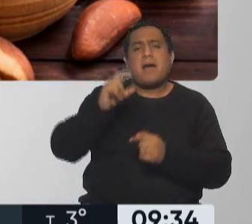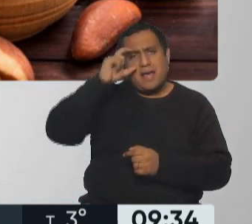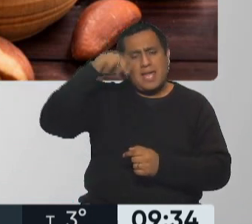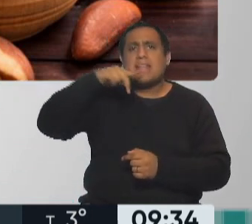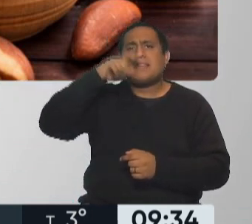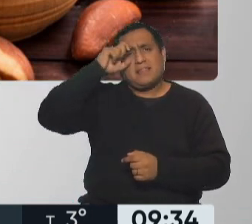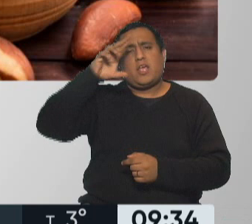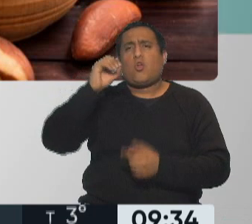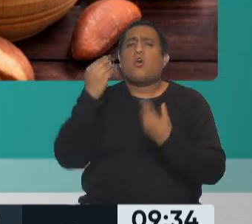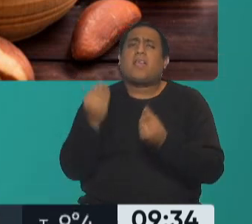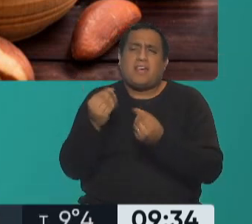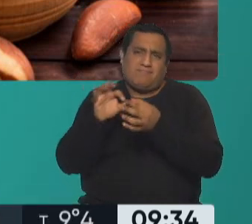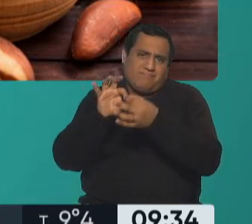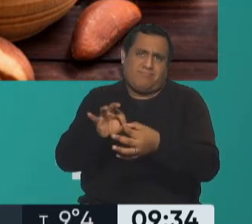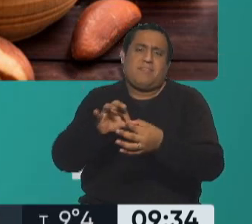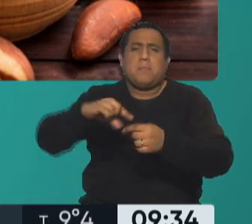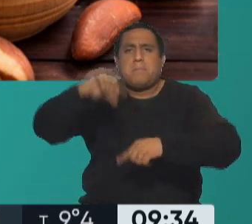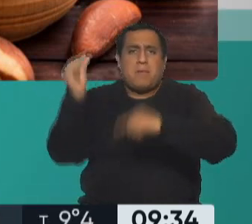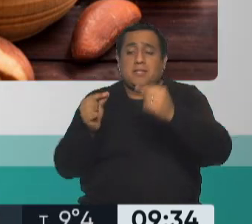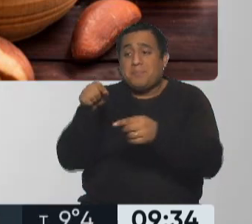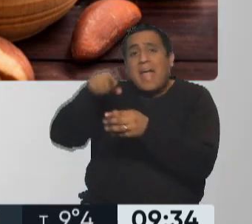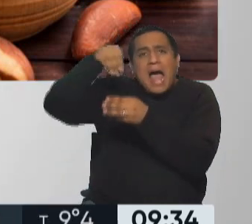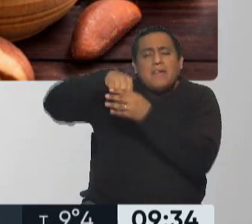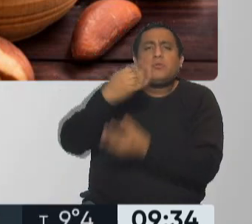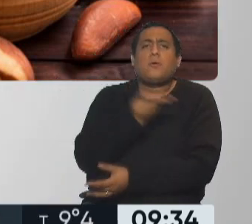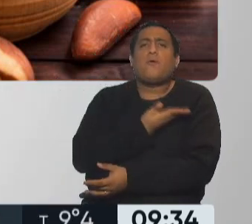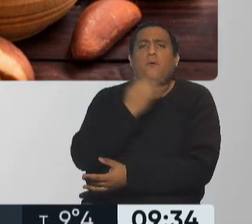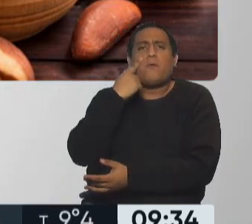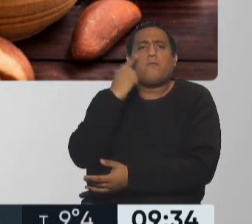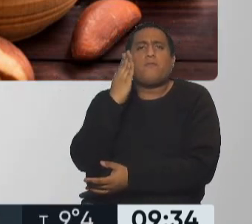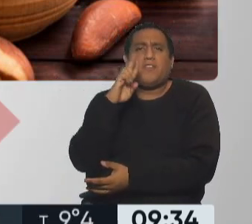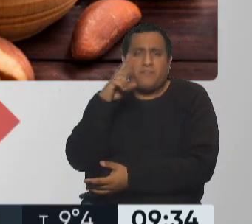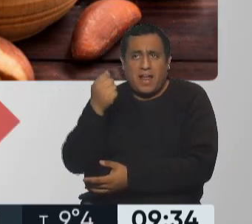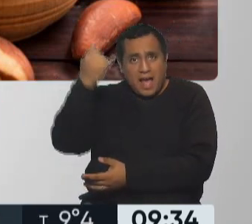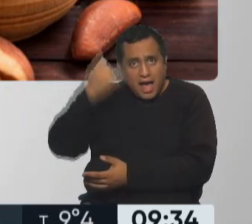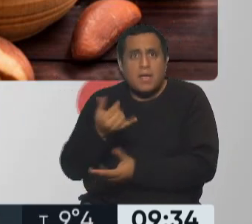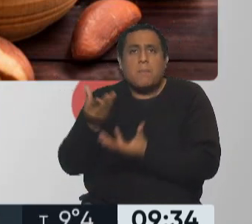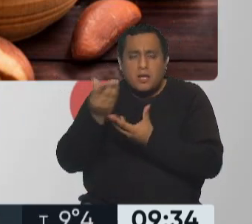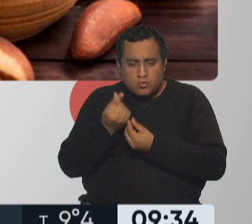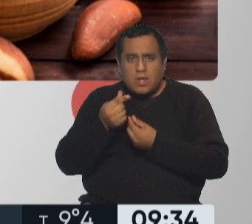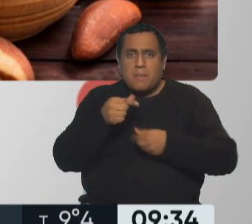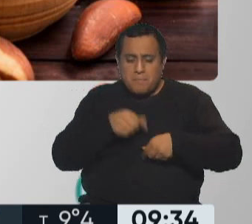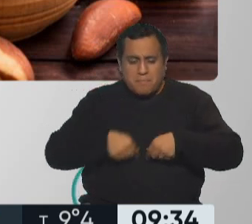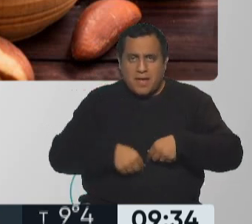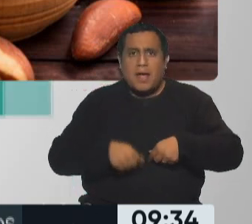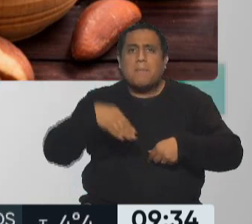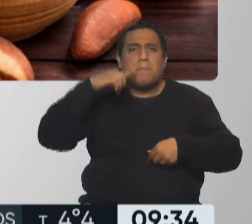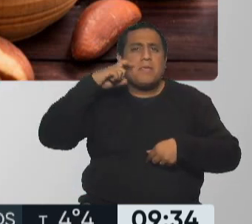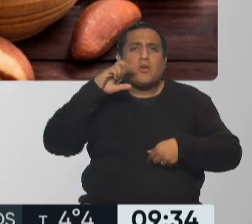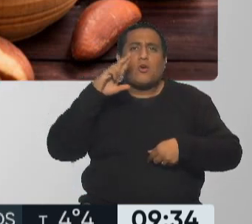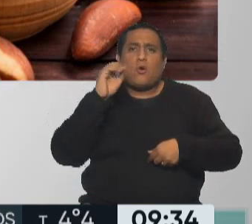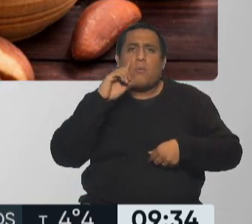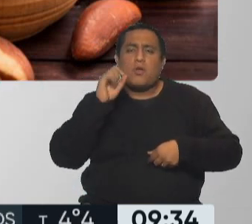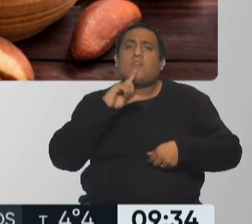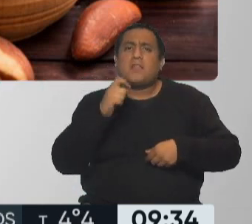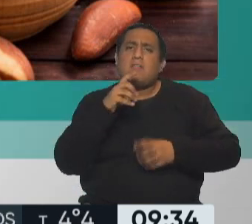basada en plantas, tiene fibra y ese compuesto es esencial para regular la microbiota intestinal y para mejorar tu